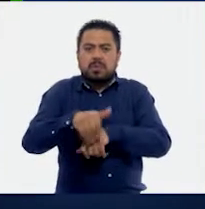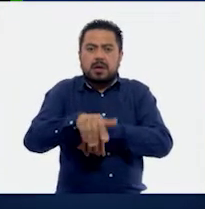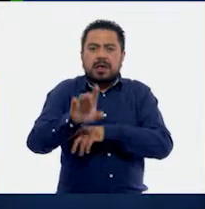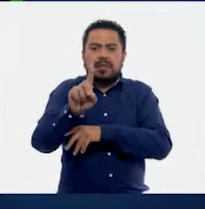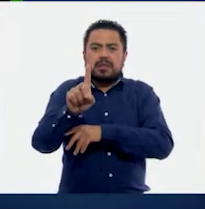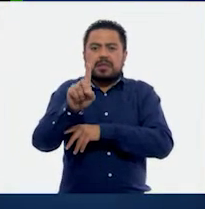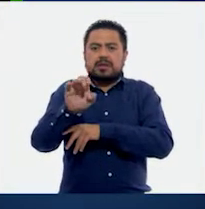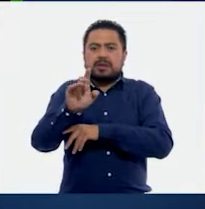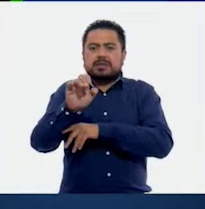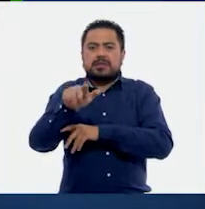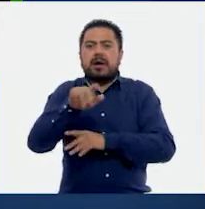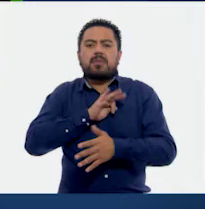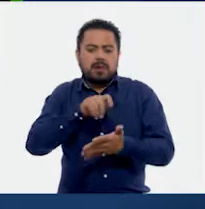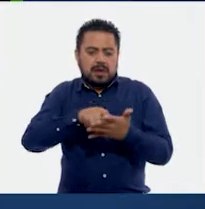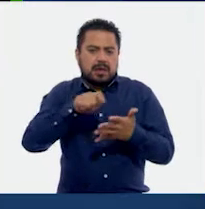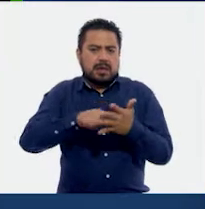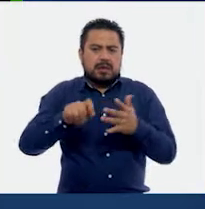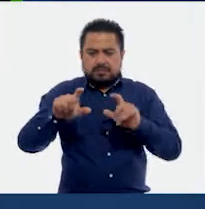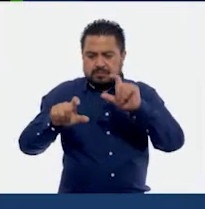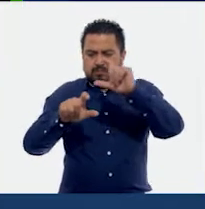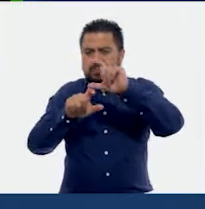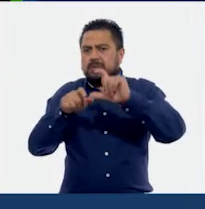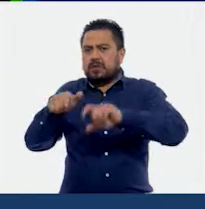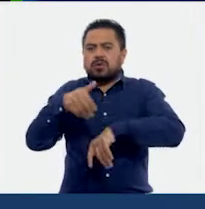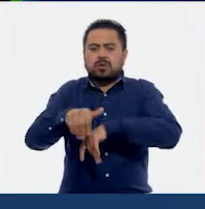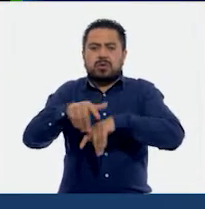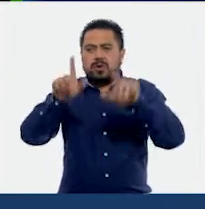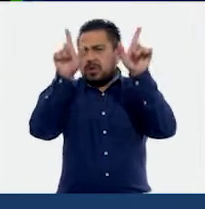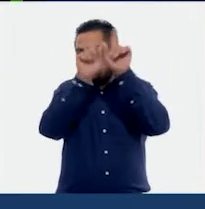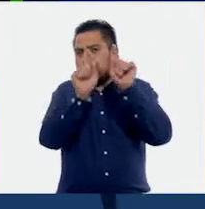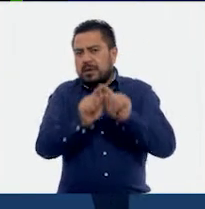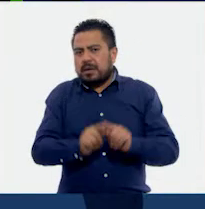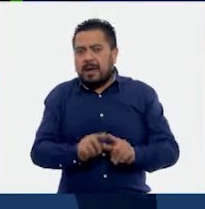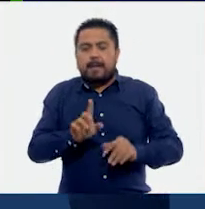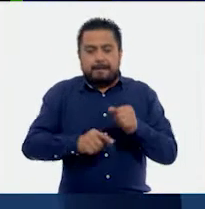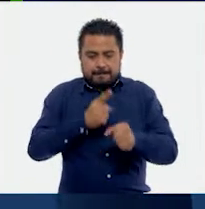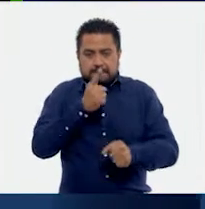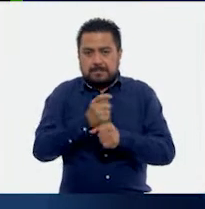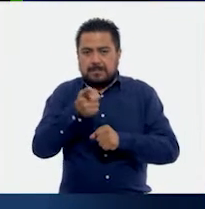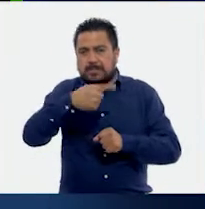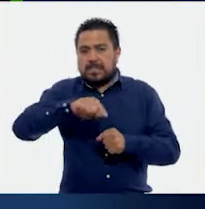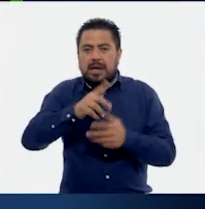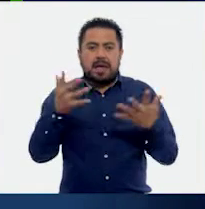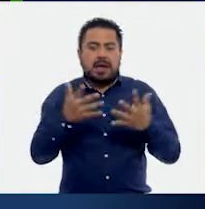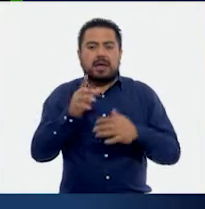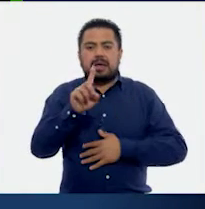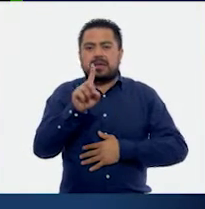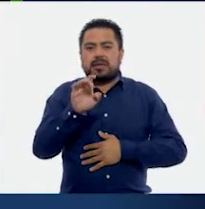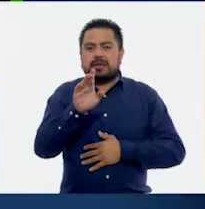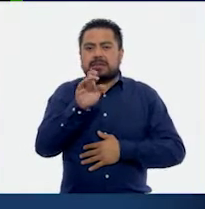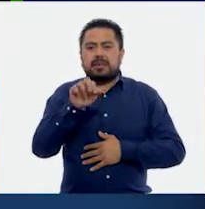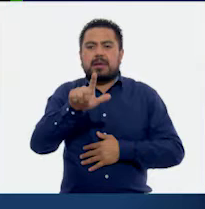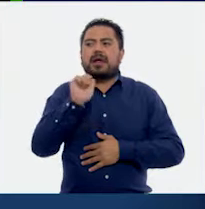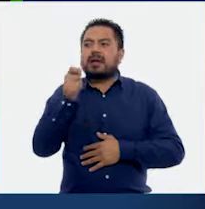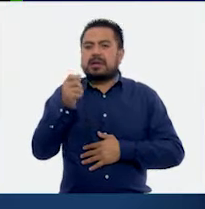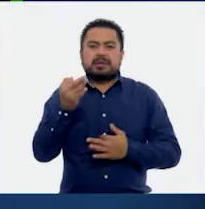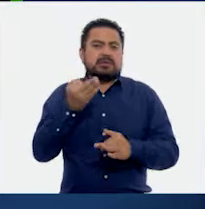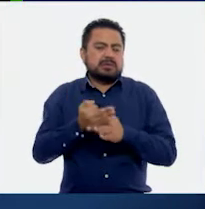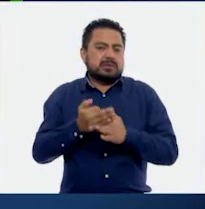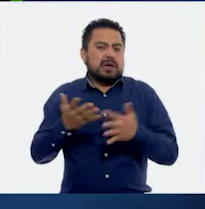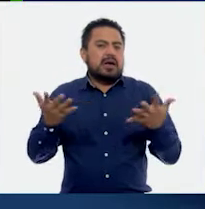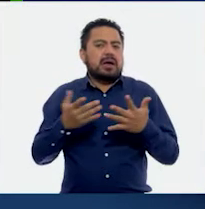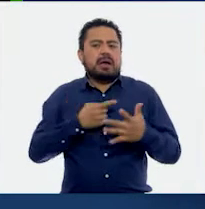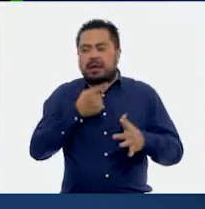o podemos escribir esta fracción como fracción simplificada. Primero hagamos el decimal, porque eso es en realidad